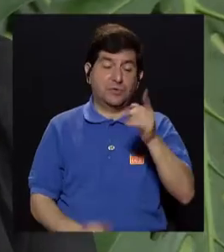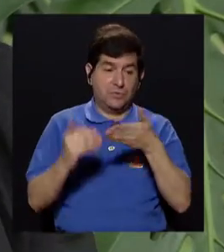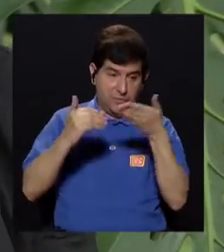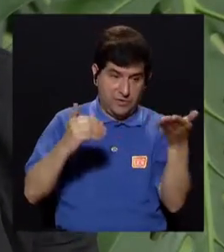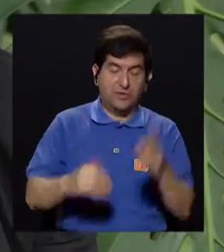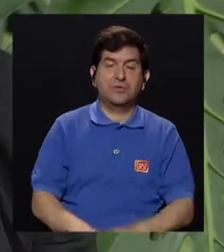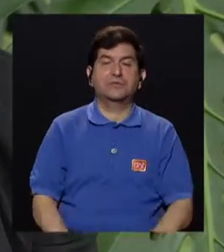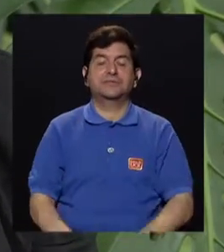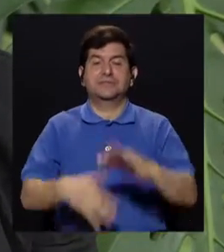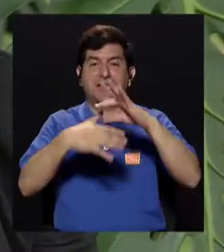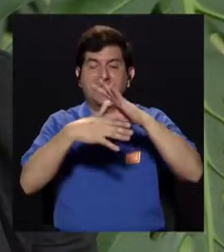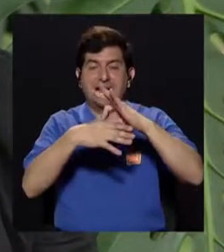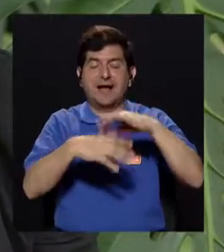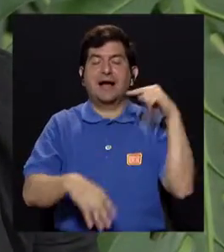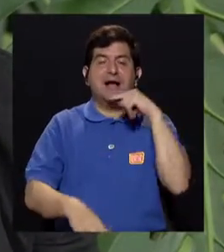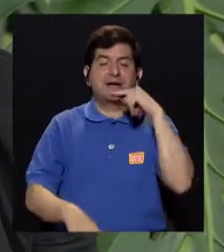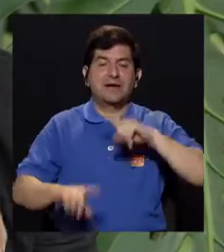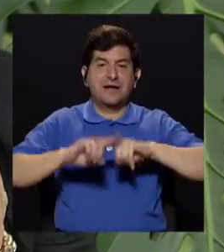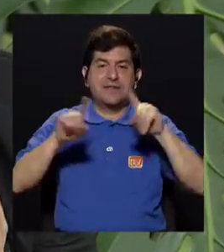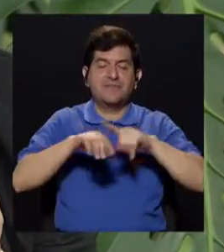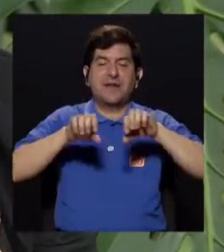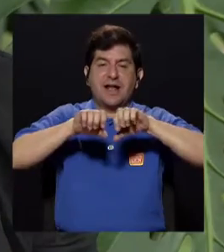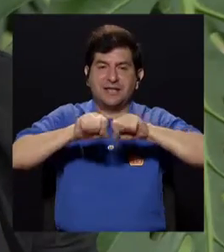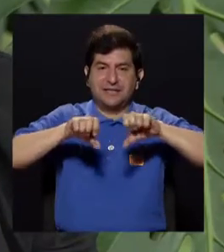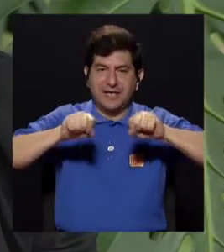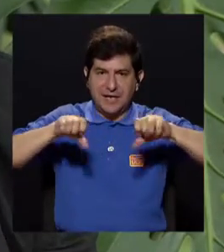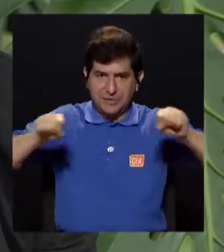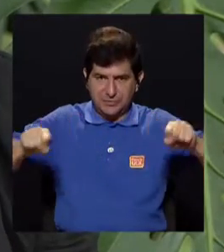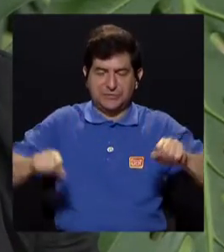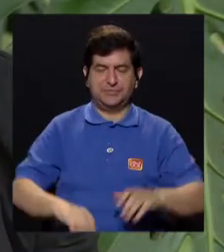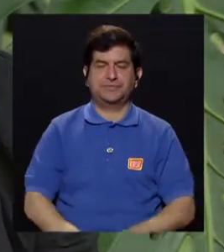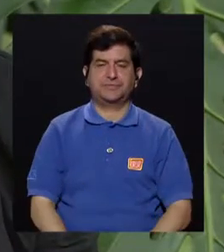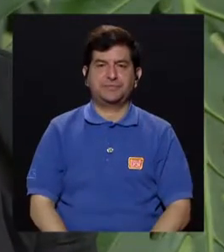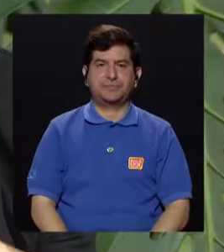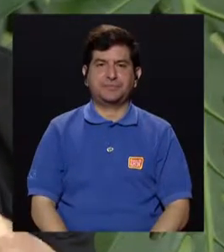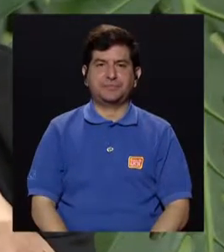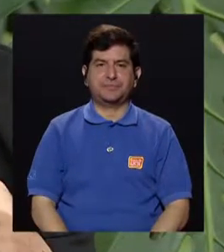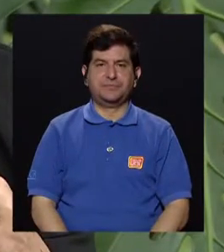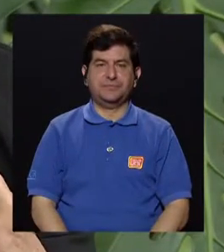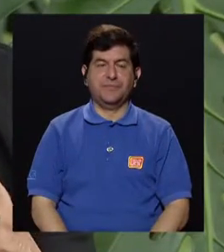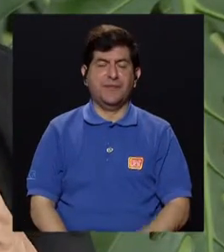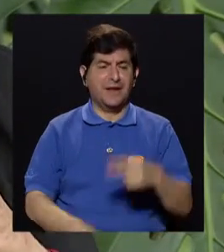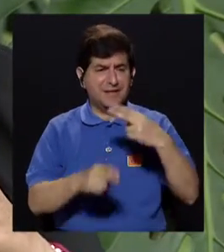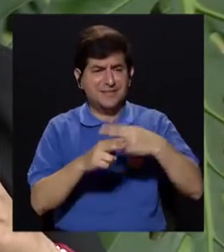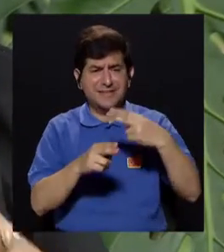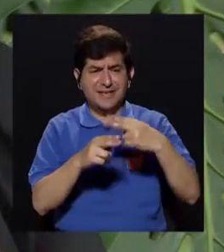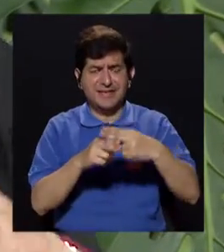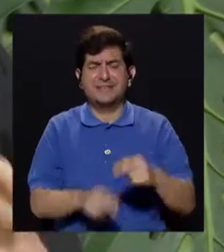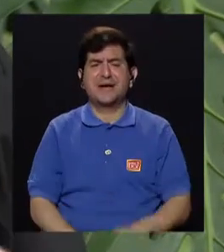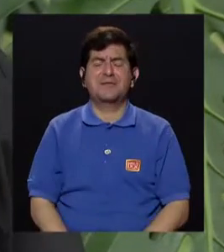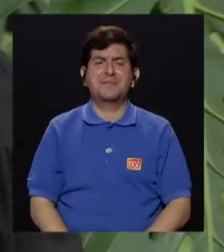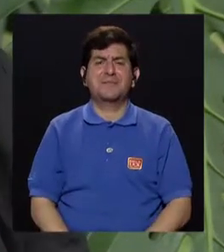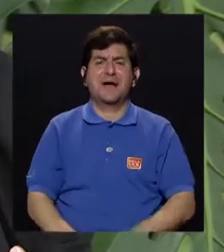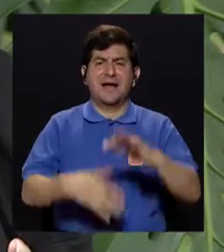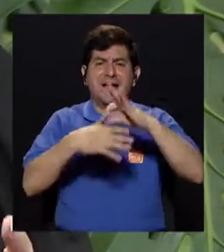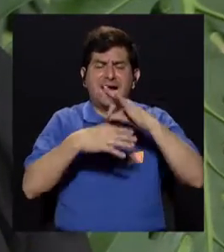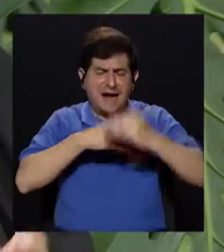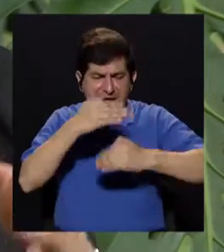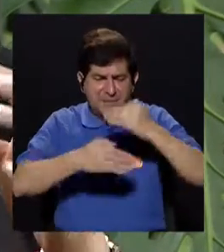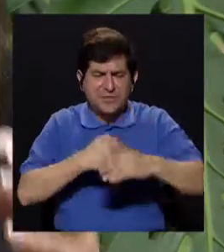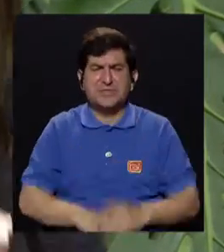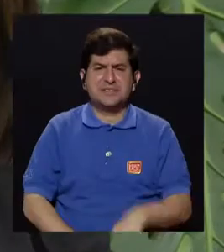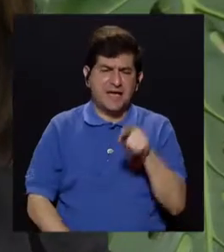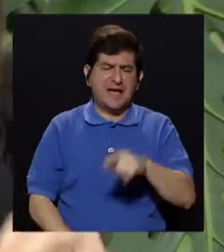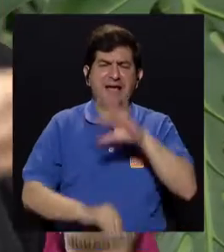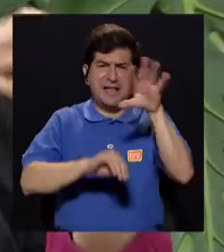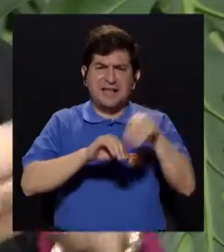una cosa es la carne roja y otra son los embutidos. Y en esto se le llama como carne procesada. O sea,